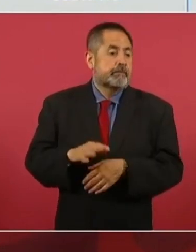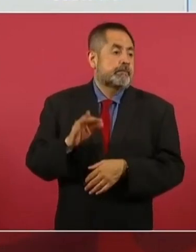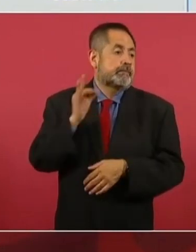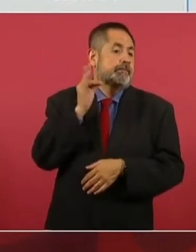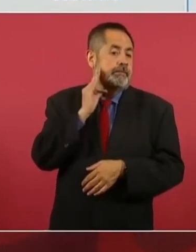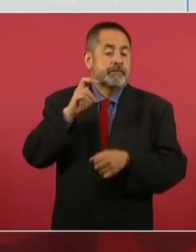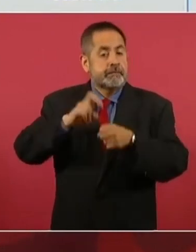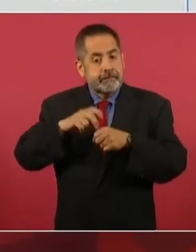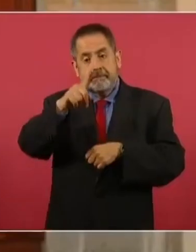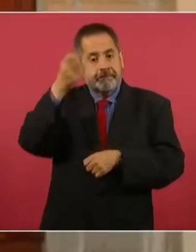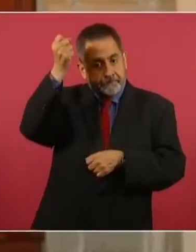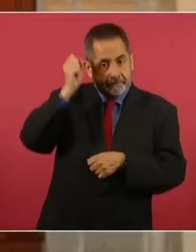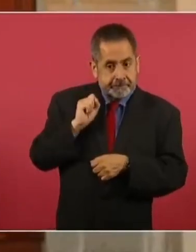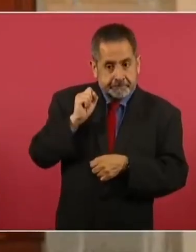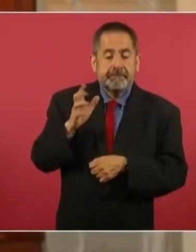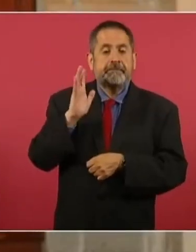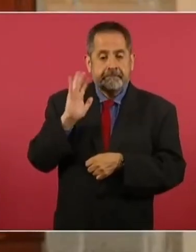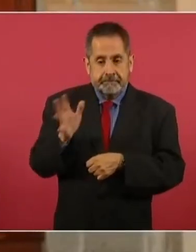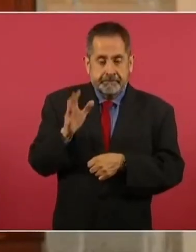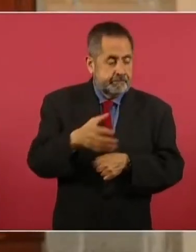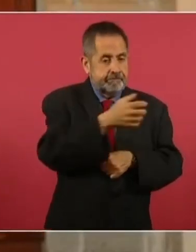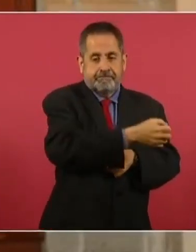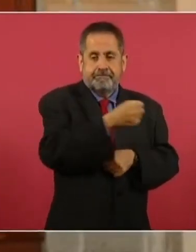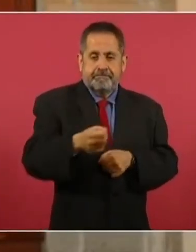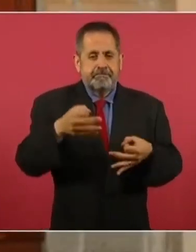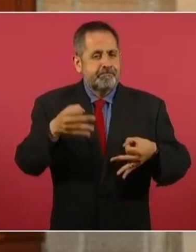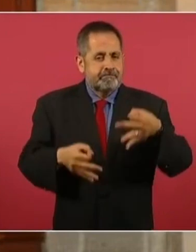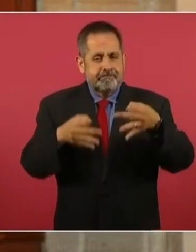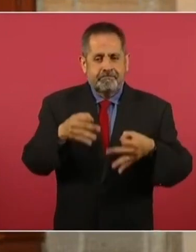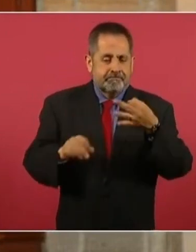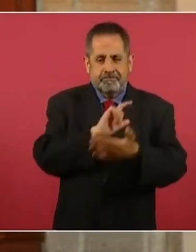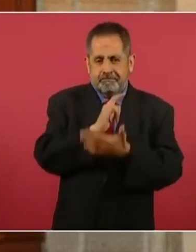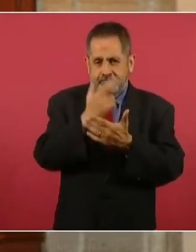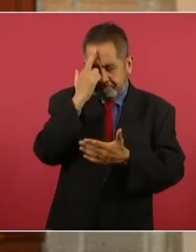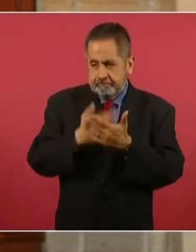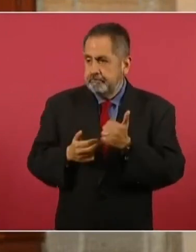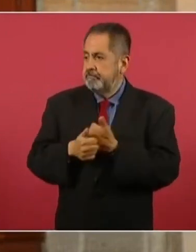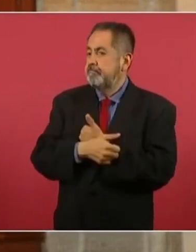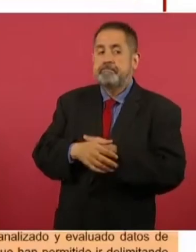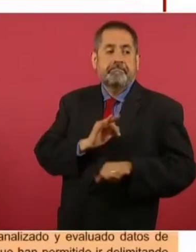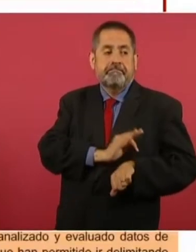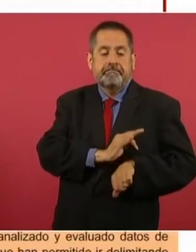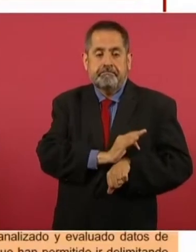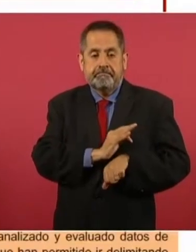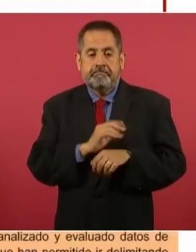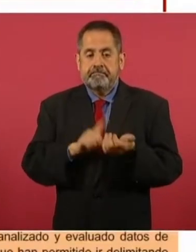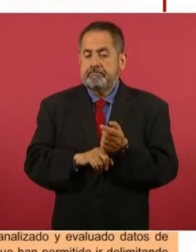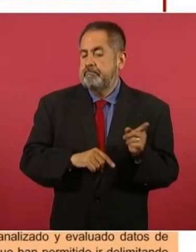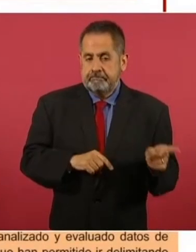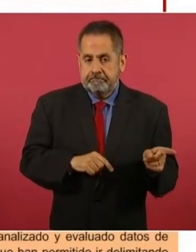Sinaloa informó que se obtuvo la vinculación a proceso por los delitos de encubrimiento por favorecimiento